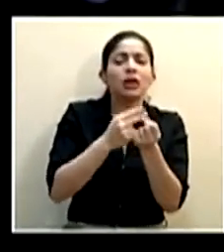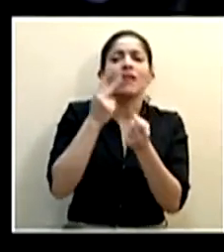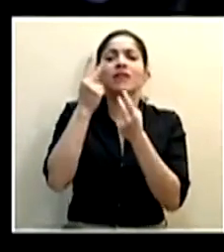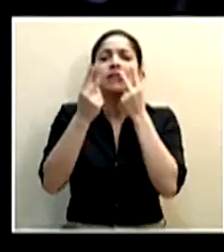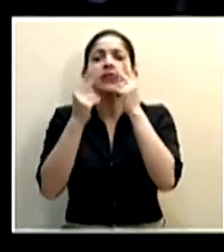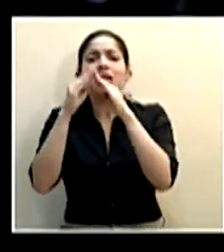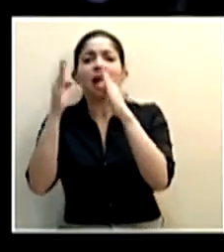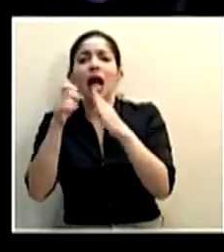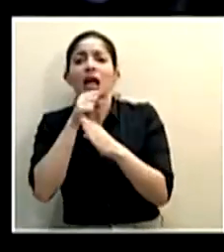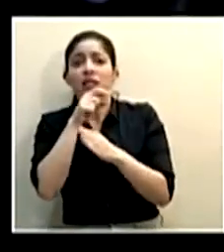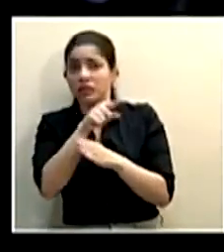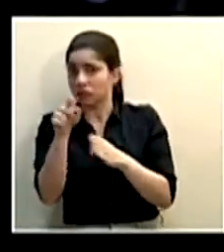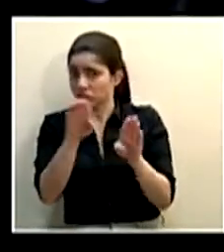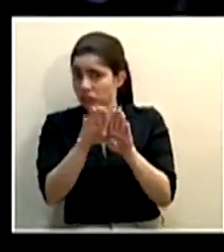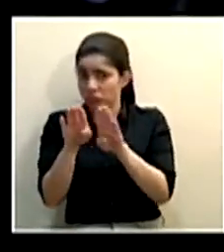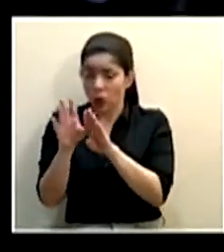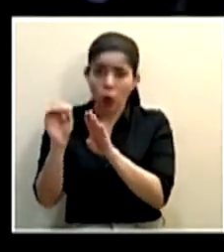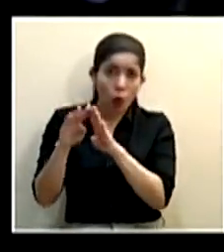¿Todavía no se habilitan?